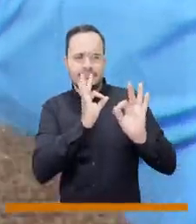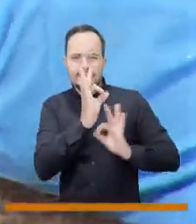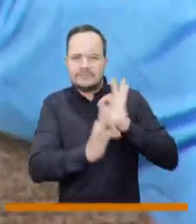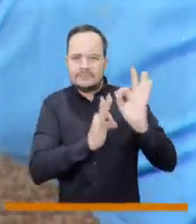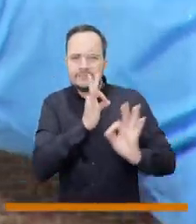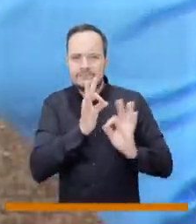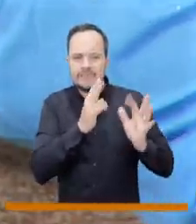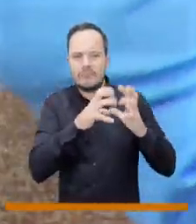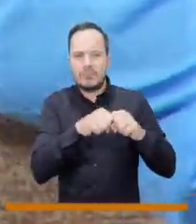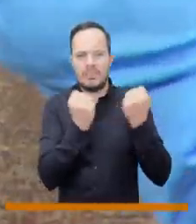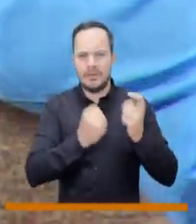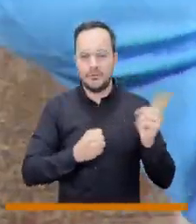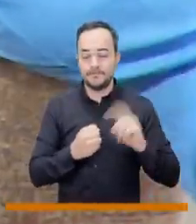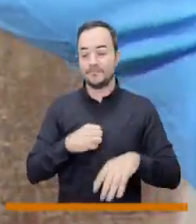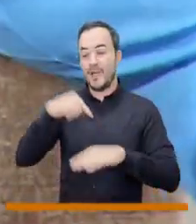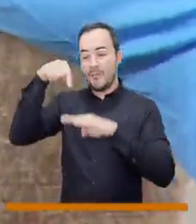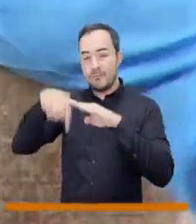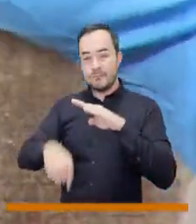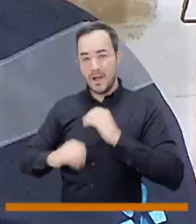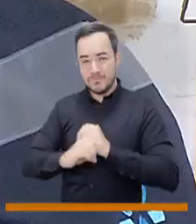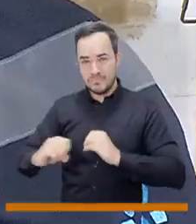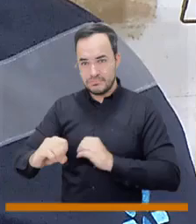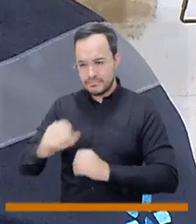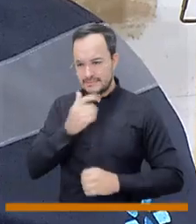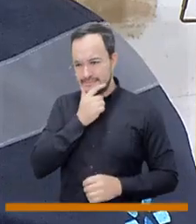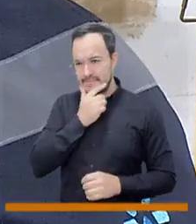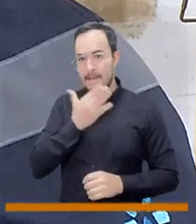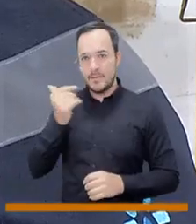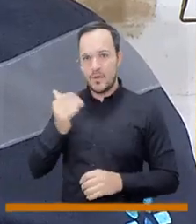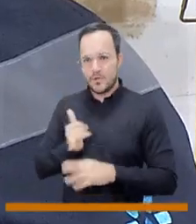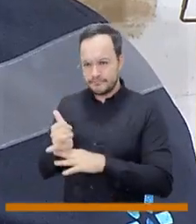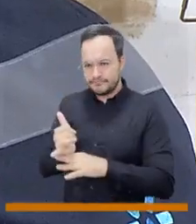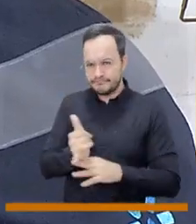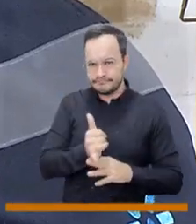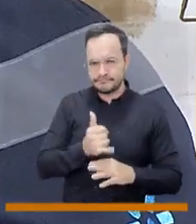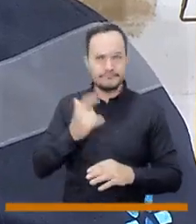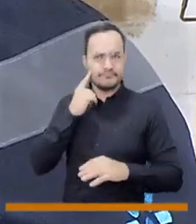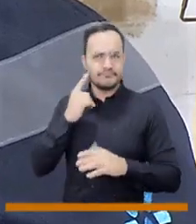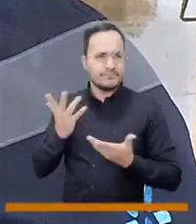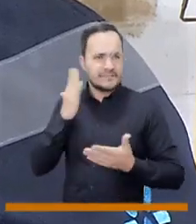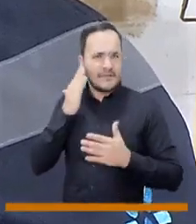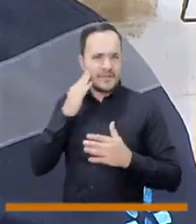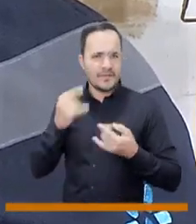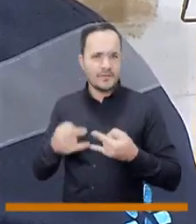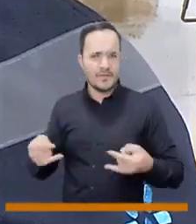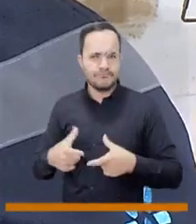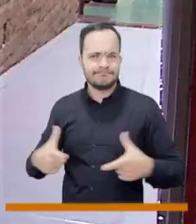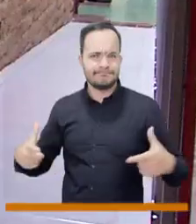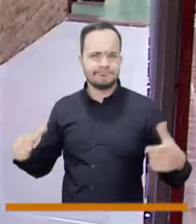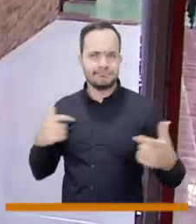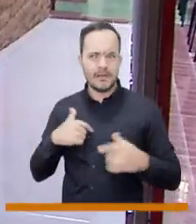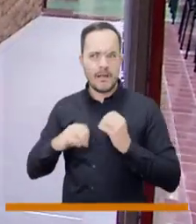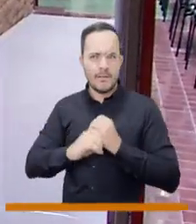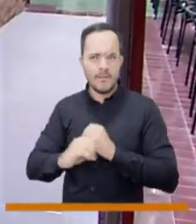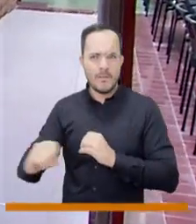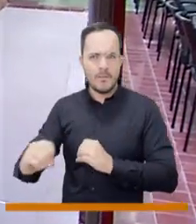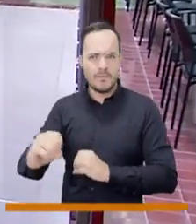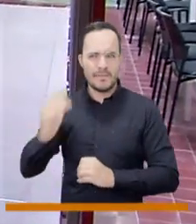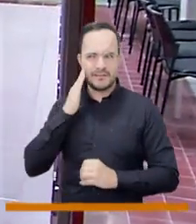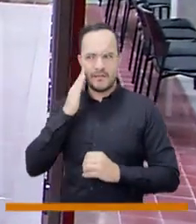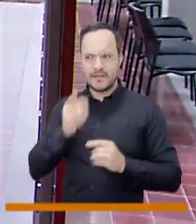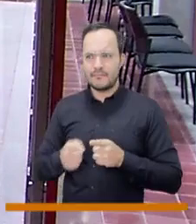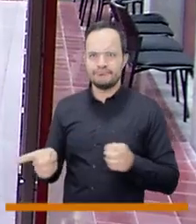nos encontramos un alcantarillado bajo el piso y le hicimos un vídeo debajo del piso con sondas para poderlo mapear y no